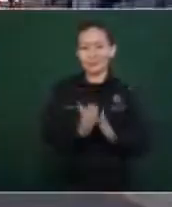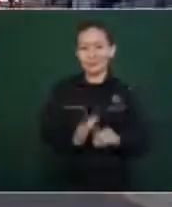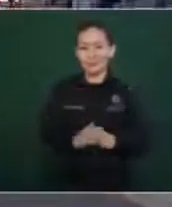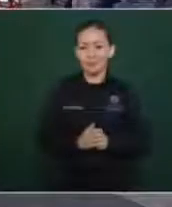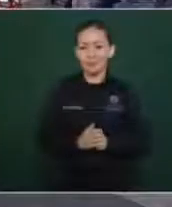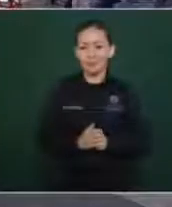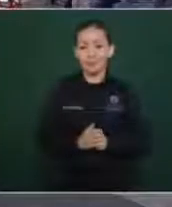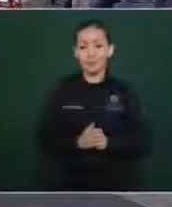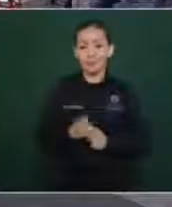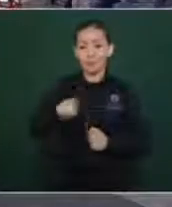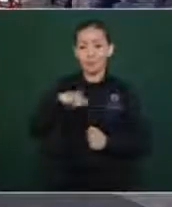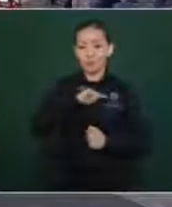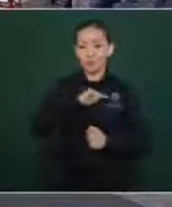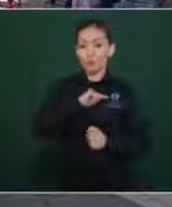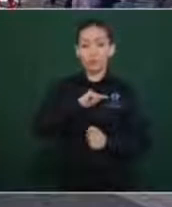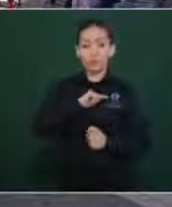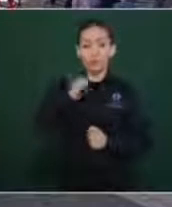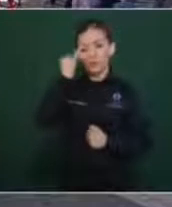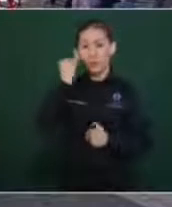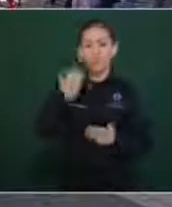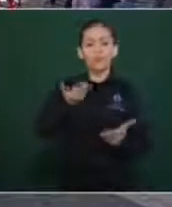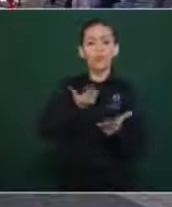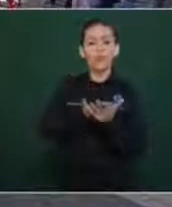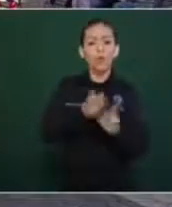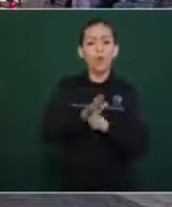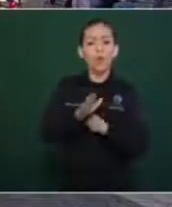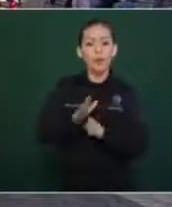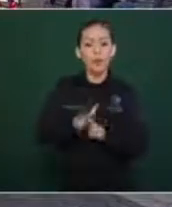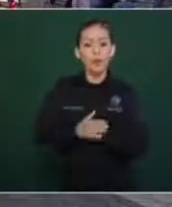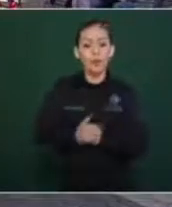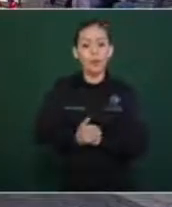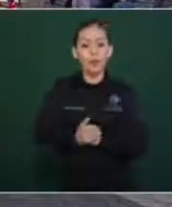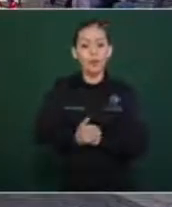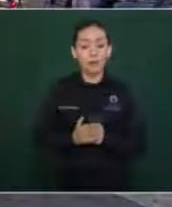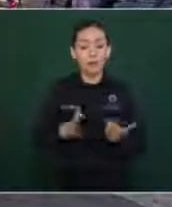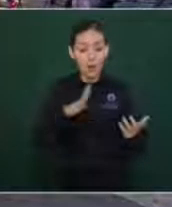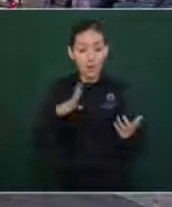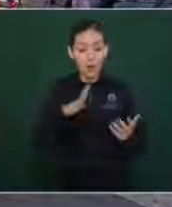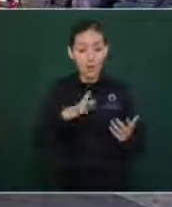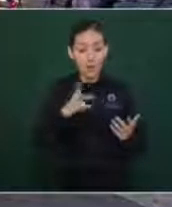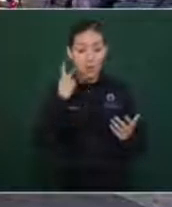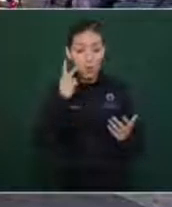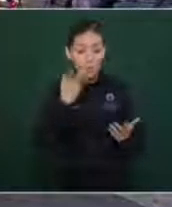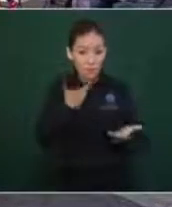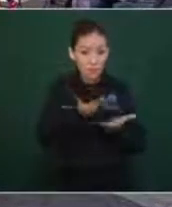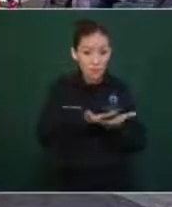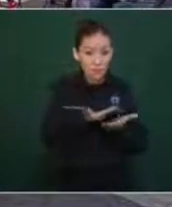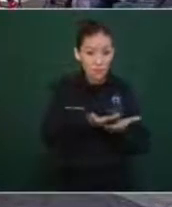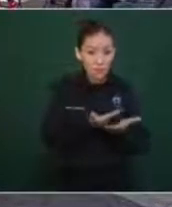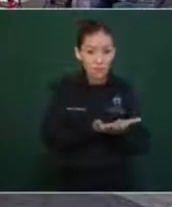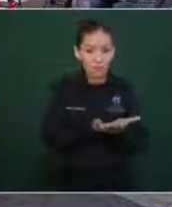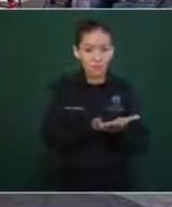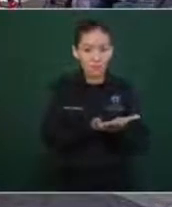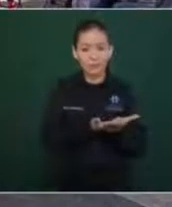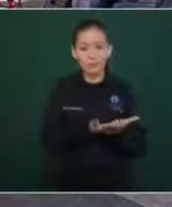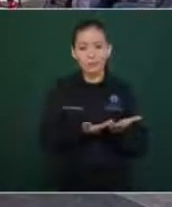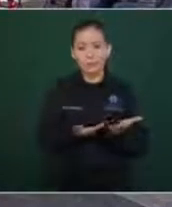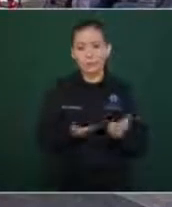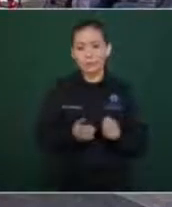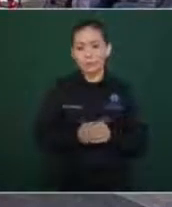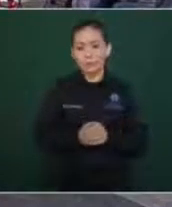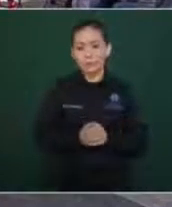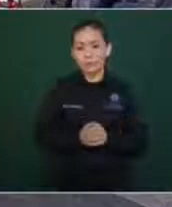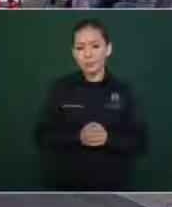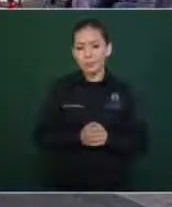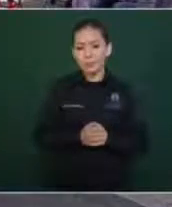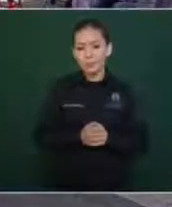si hay elementos, si hay pruebas, también aunque ustedes